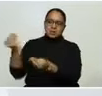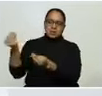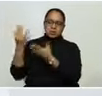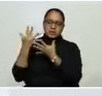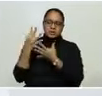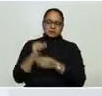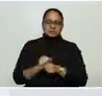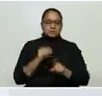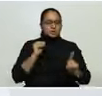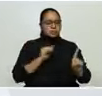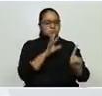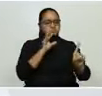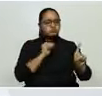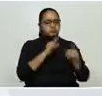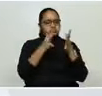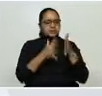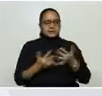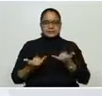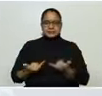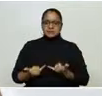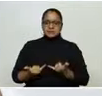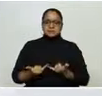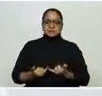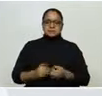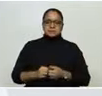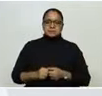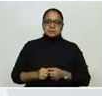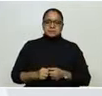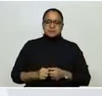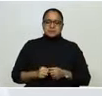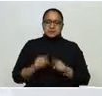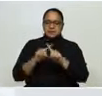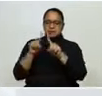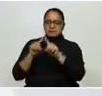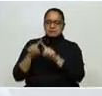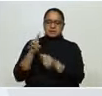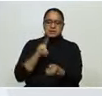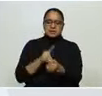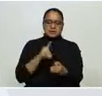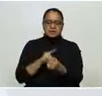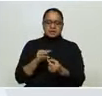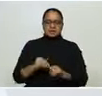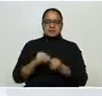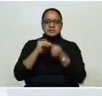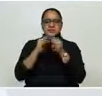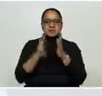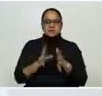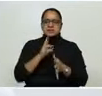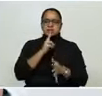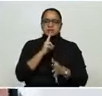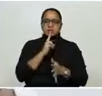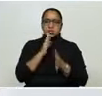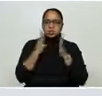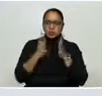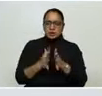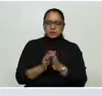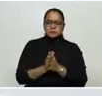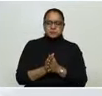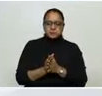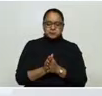consejo que nos están brindando médicos hondureños, especialistas hondureños y también